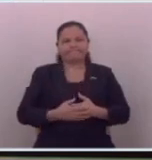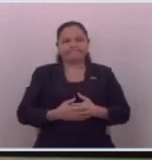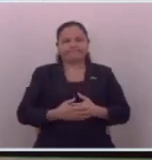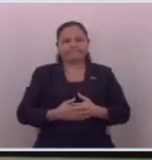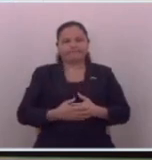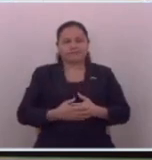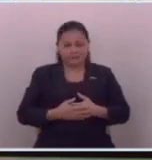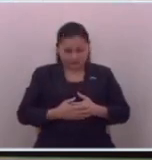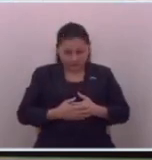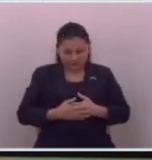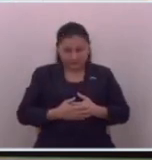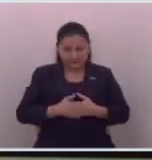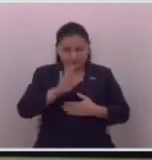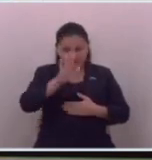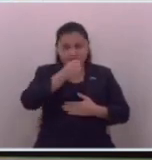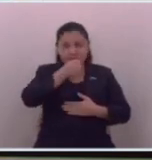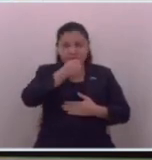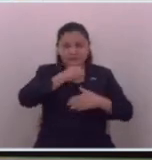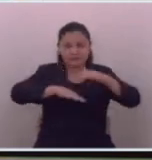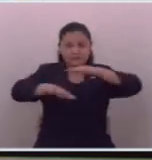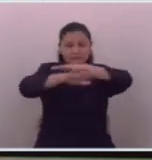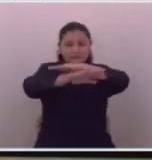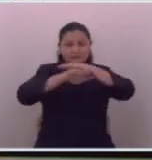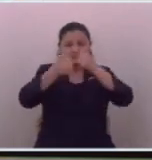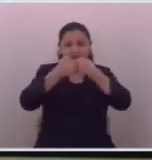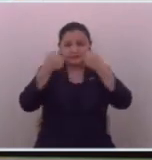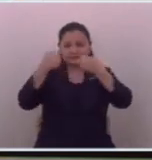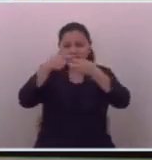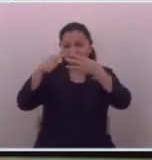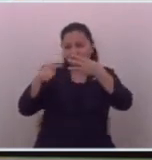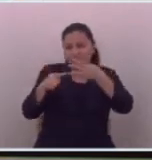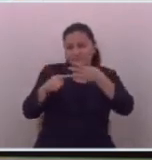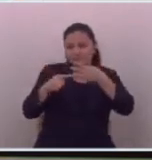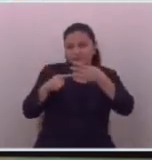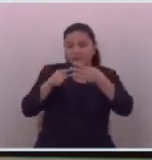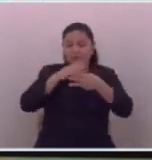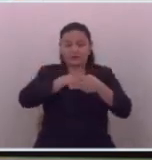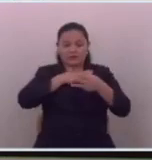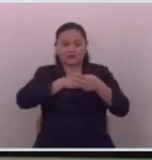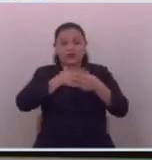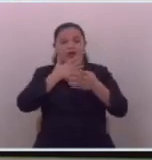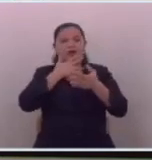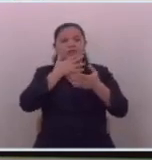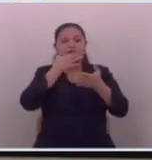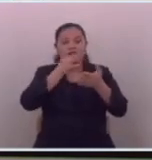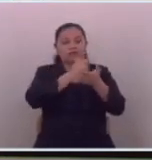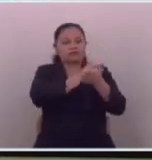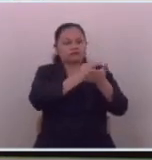esas son las grandes fuentes esos son los poseedores de la verdad